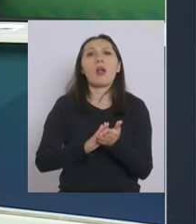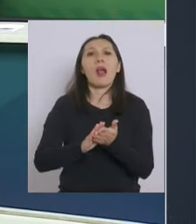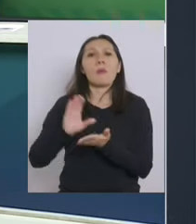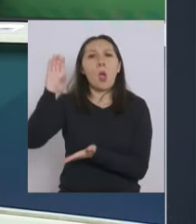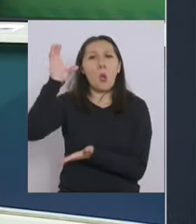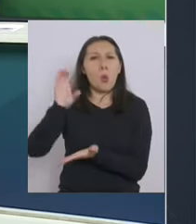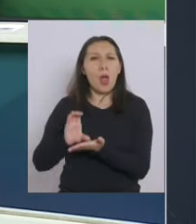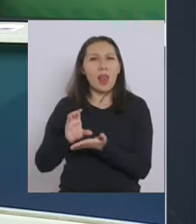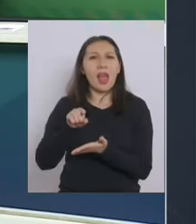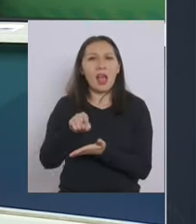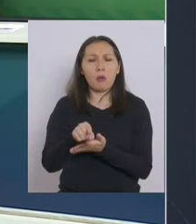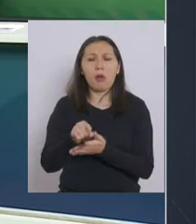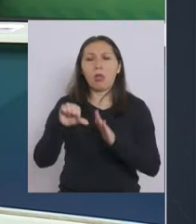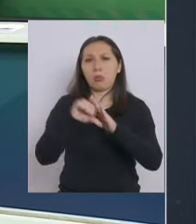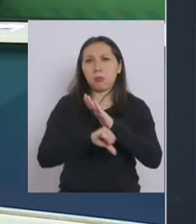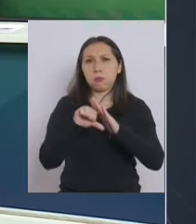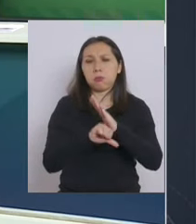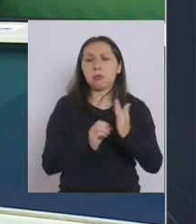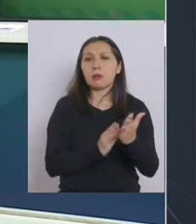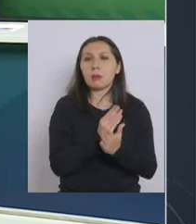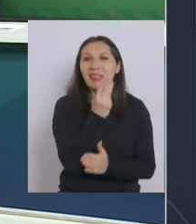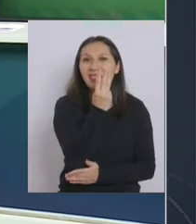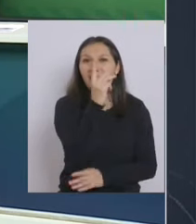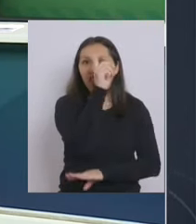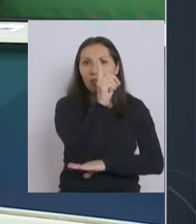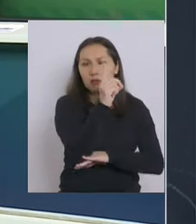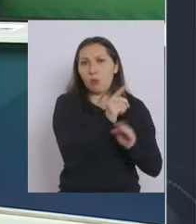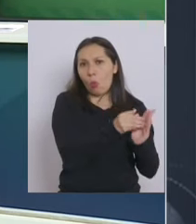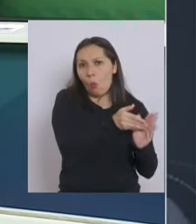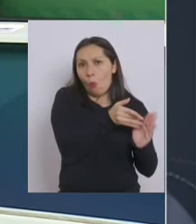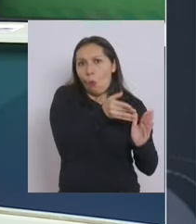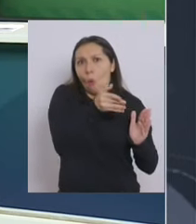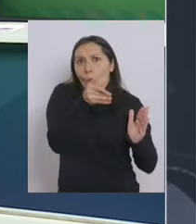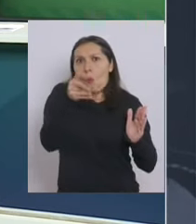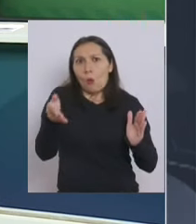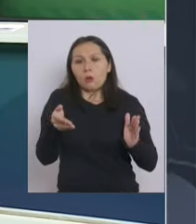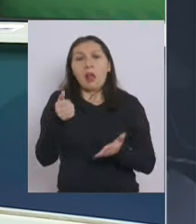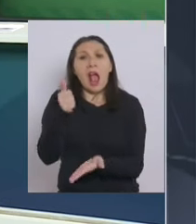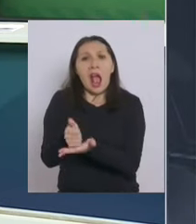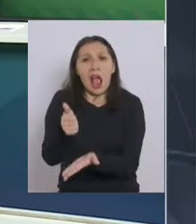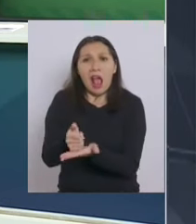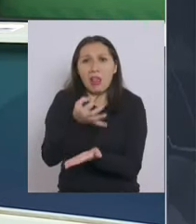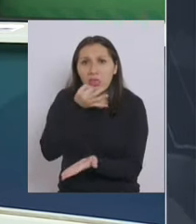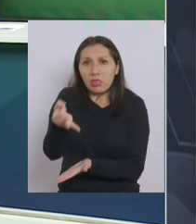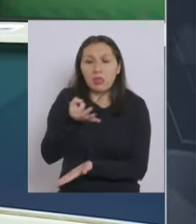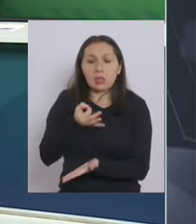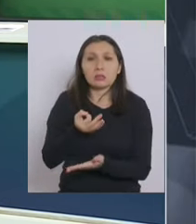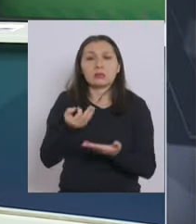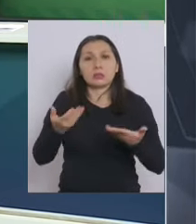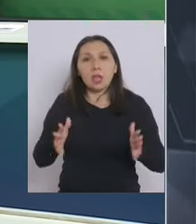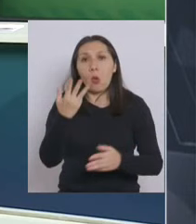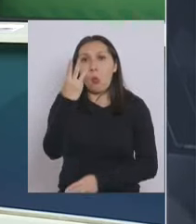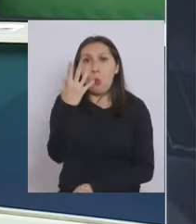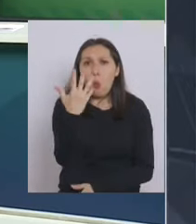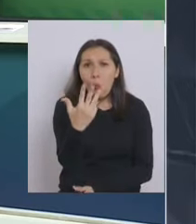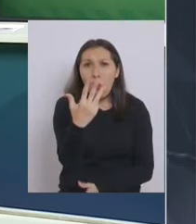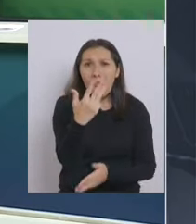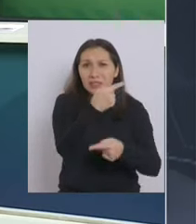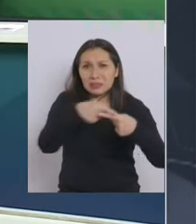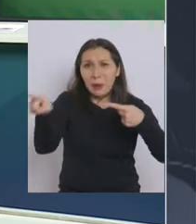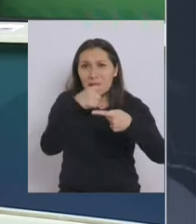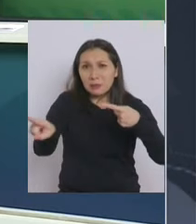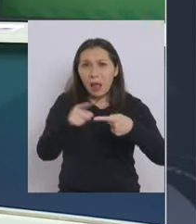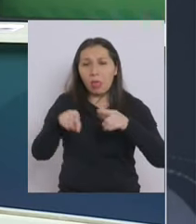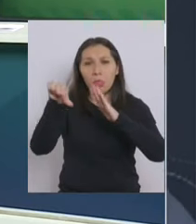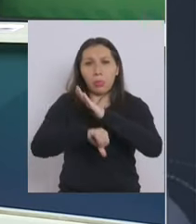Laue que están en cuarentena desde el 3 de diciembre conversaba con su alcalde me decía estamos golpeando ya en las nueve semanas de confinamiento